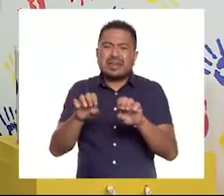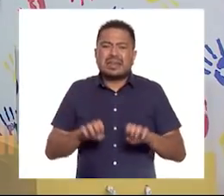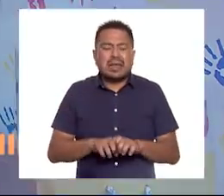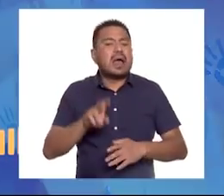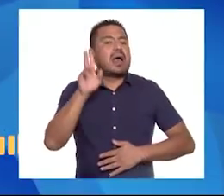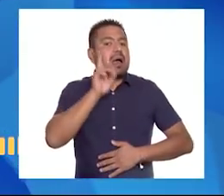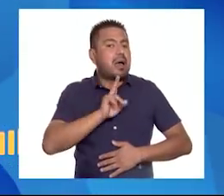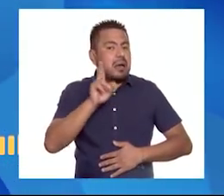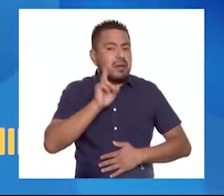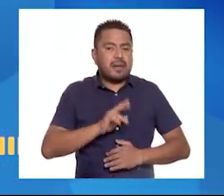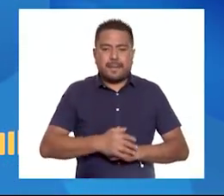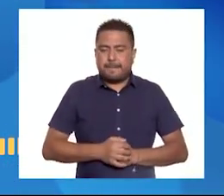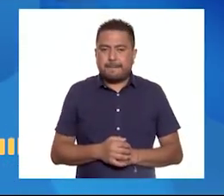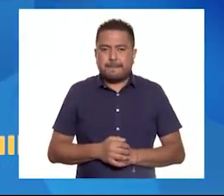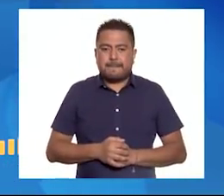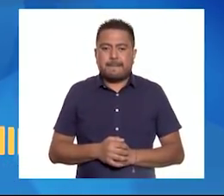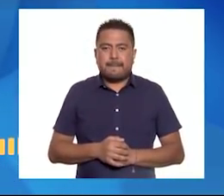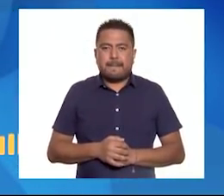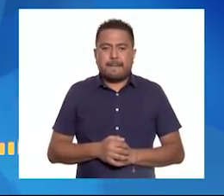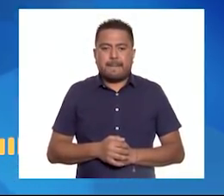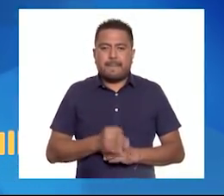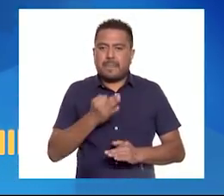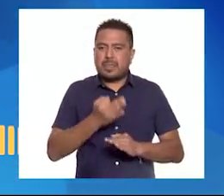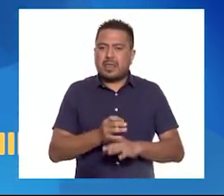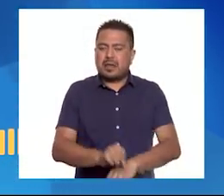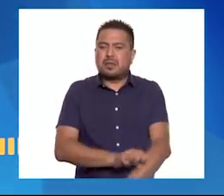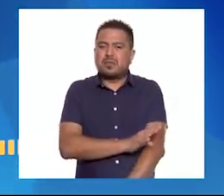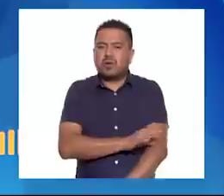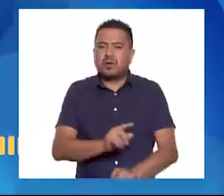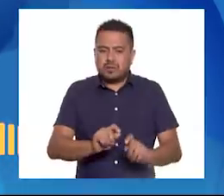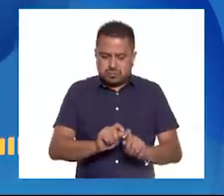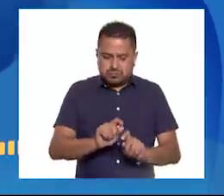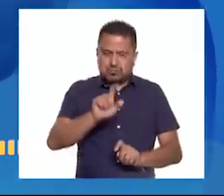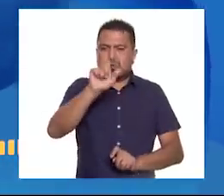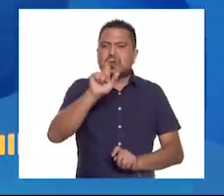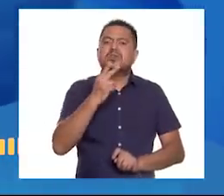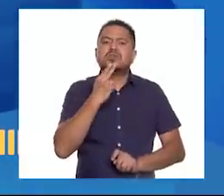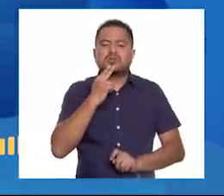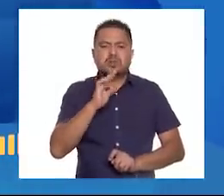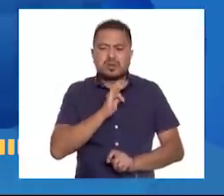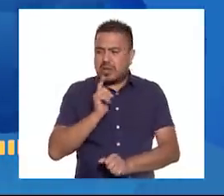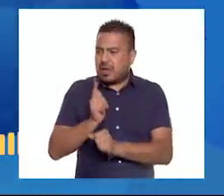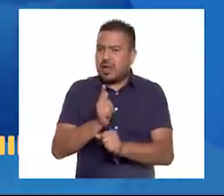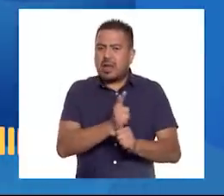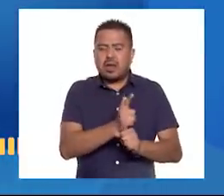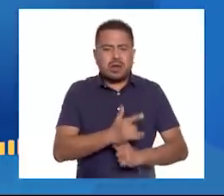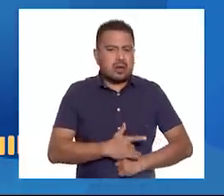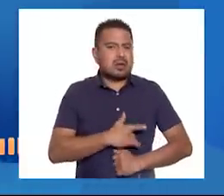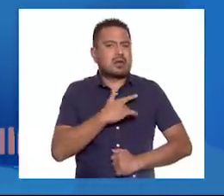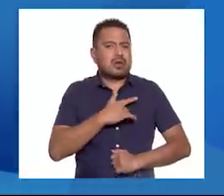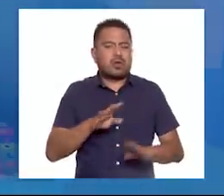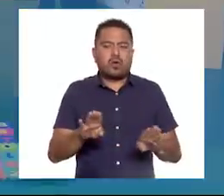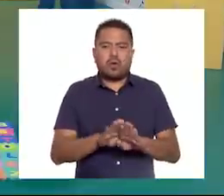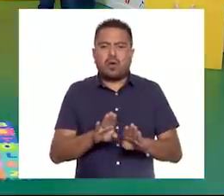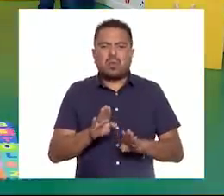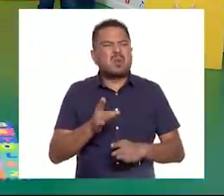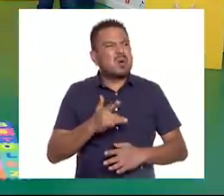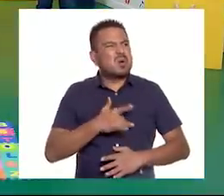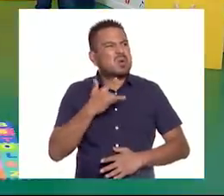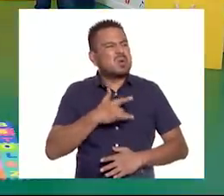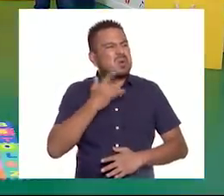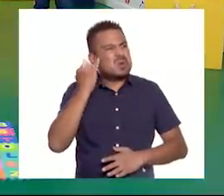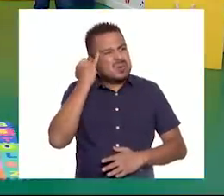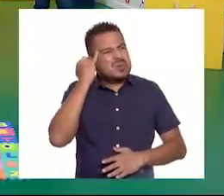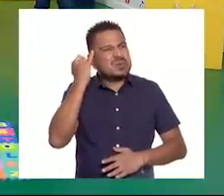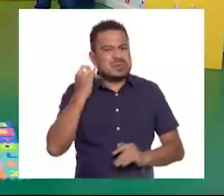ver... El emocionómetro nos sirve para medir la intensidad de una emoción. ¡Oh!